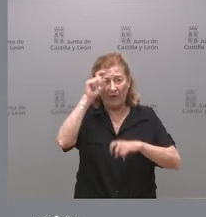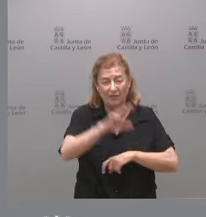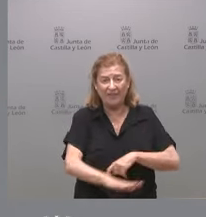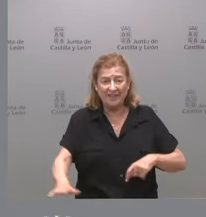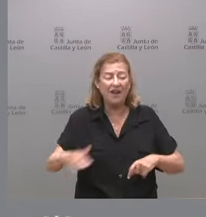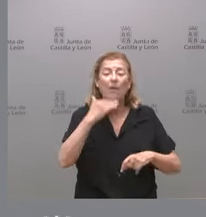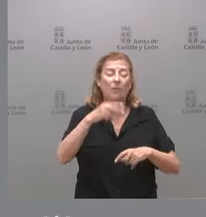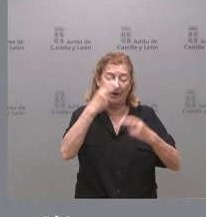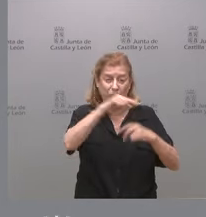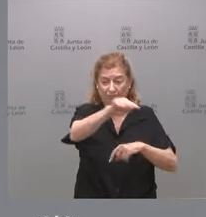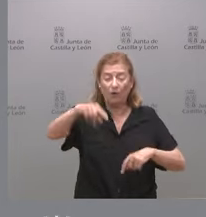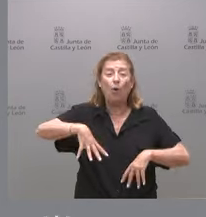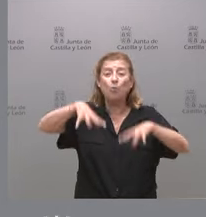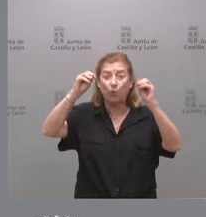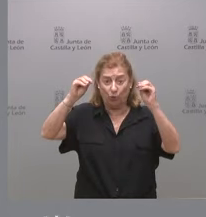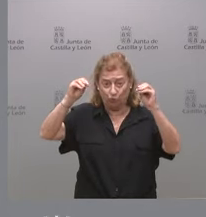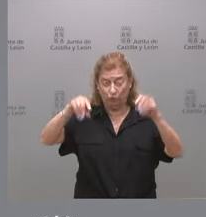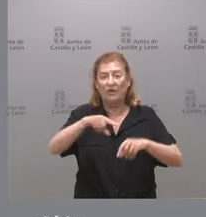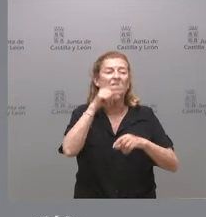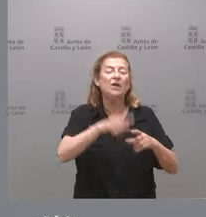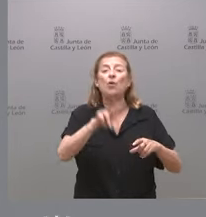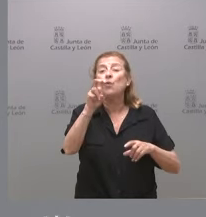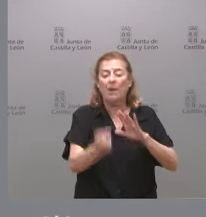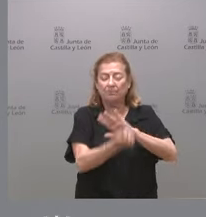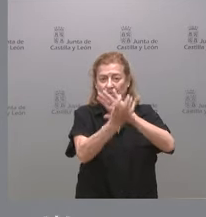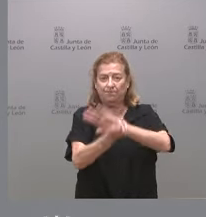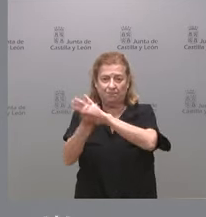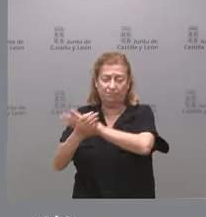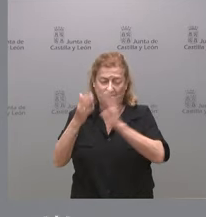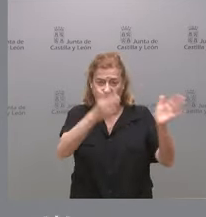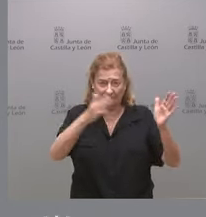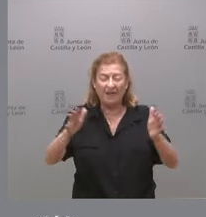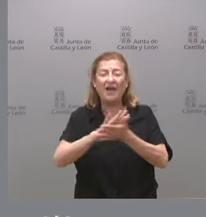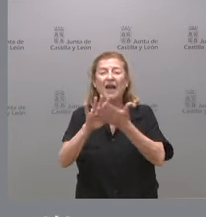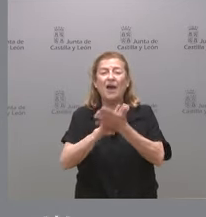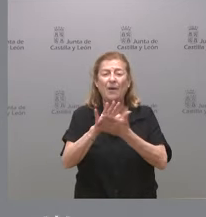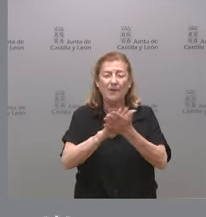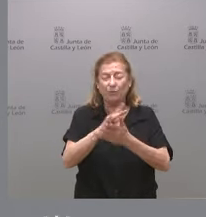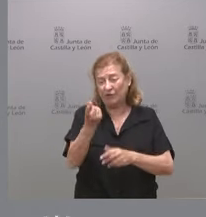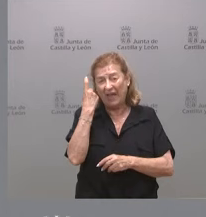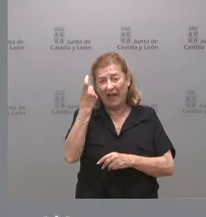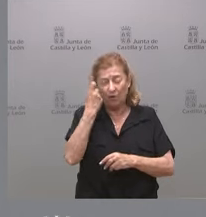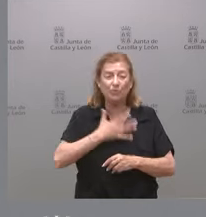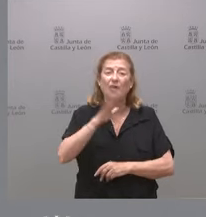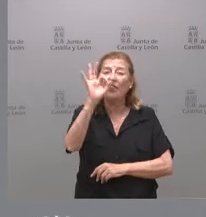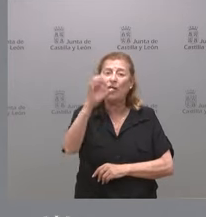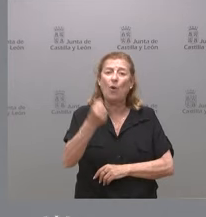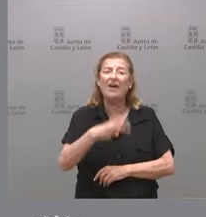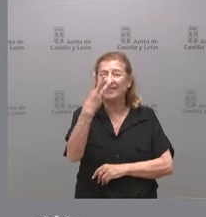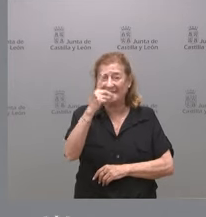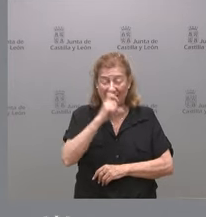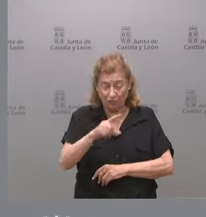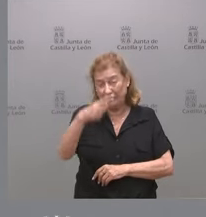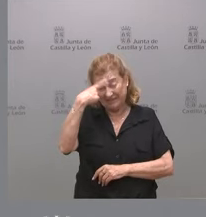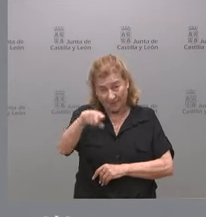varios centros públicos de Burgos. Son unidades de nueva creación. Estamos hablando del alumnado de cero a tres años, que saben